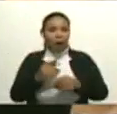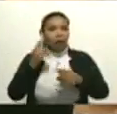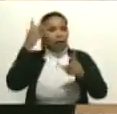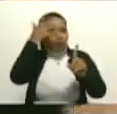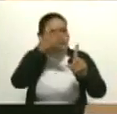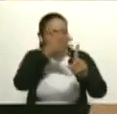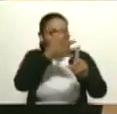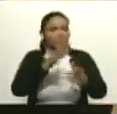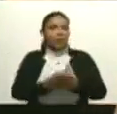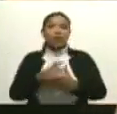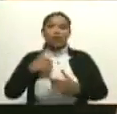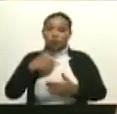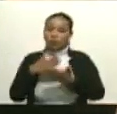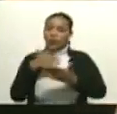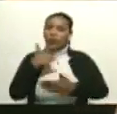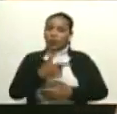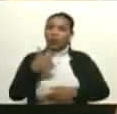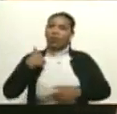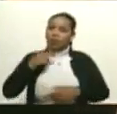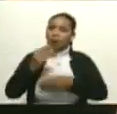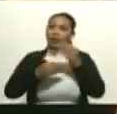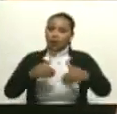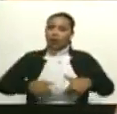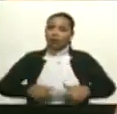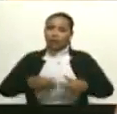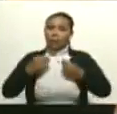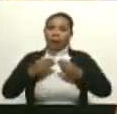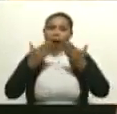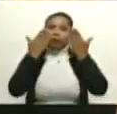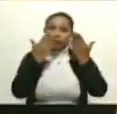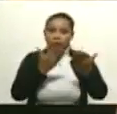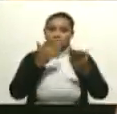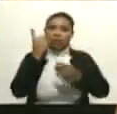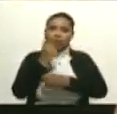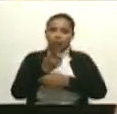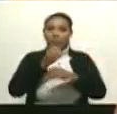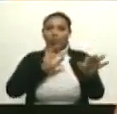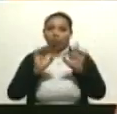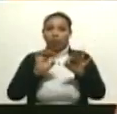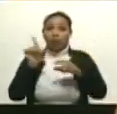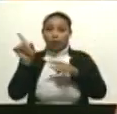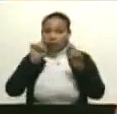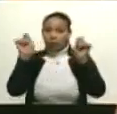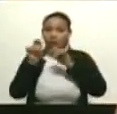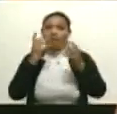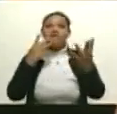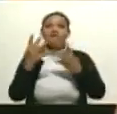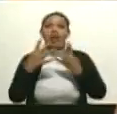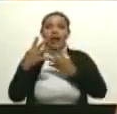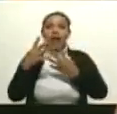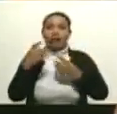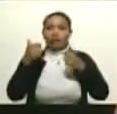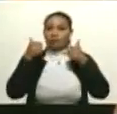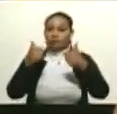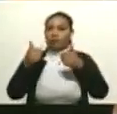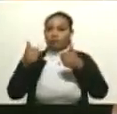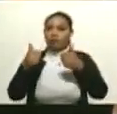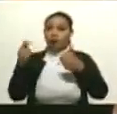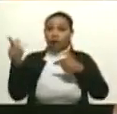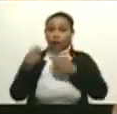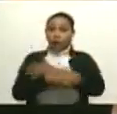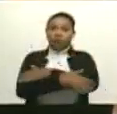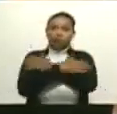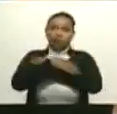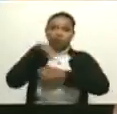dicho, presidente, y tenemos que hacer un esfuerzo para eso, es un transformador. Este festival fue maravilloso, fue un abrazo